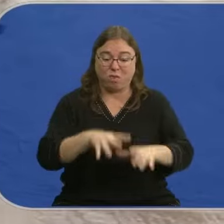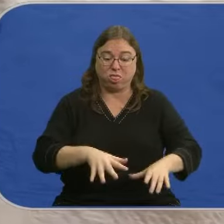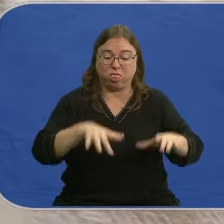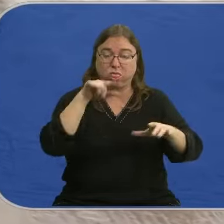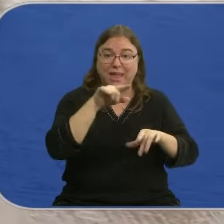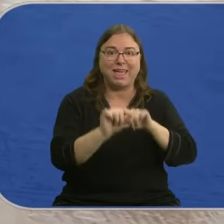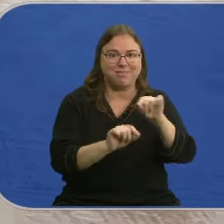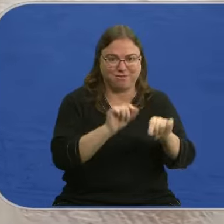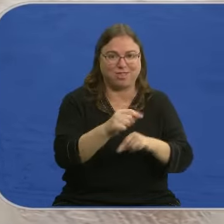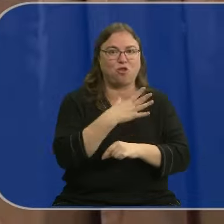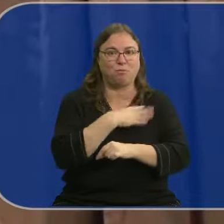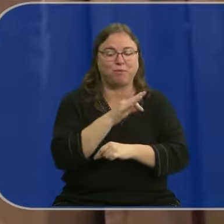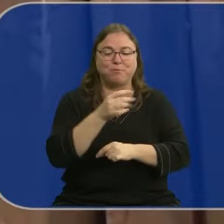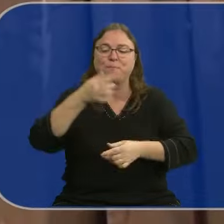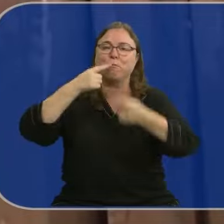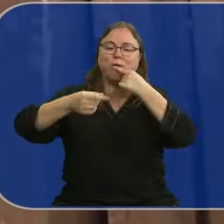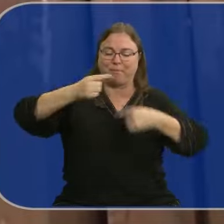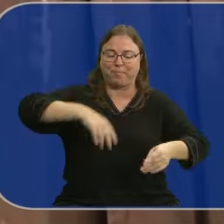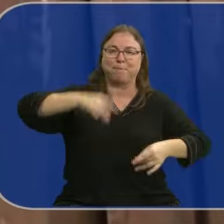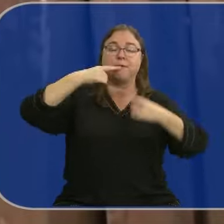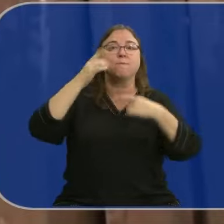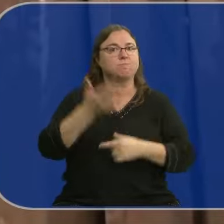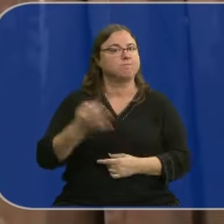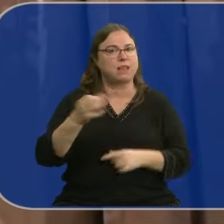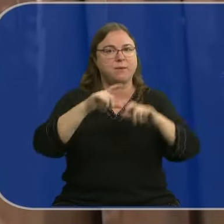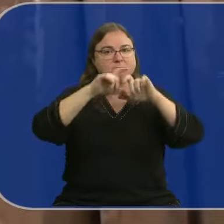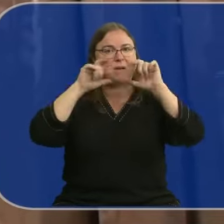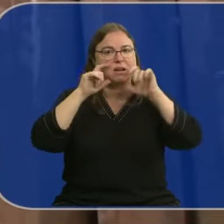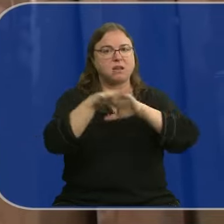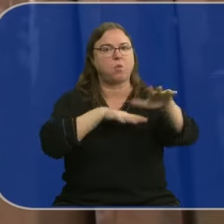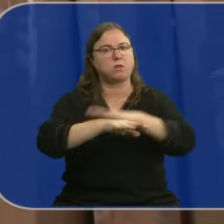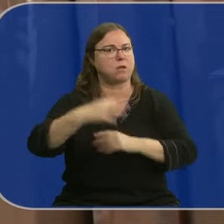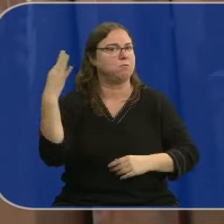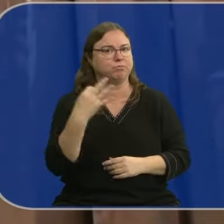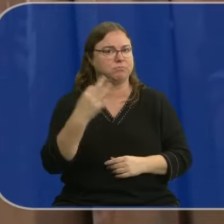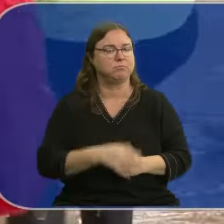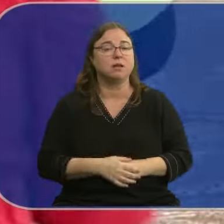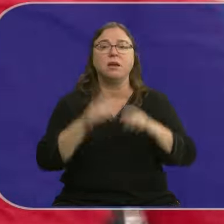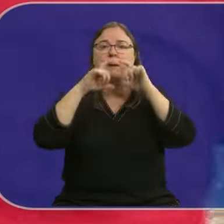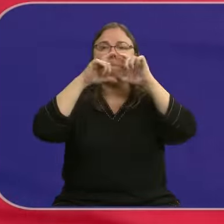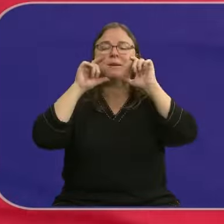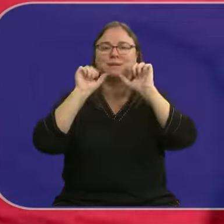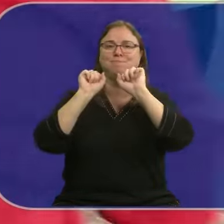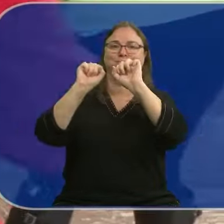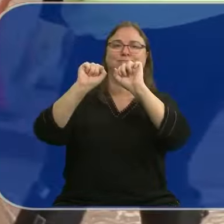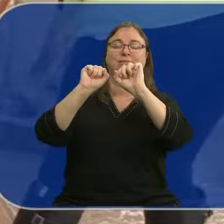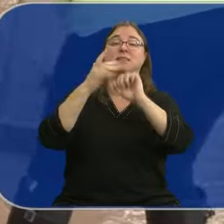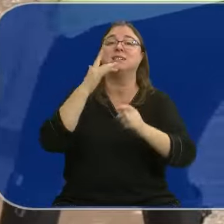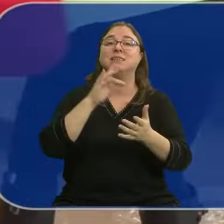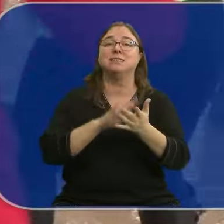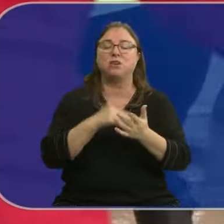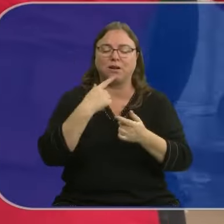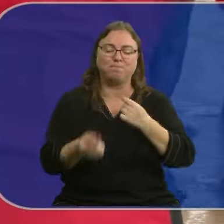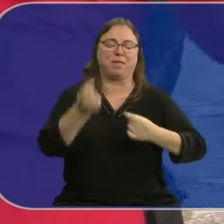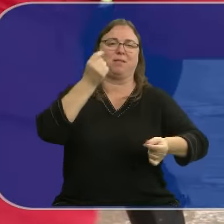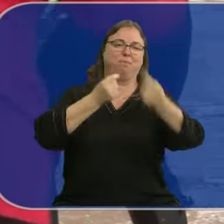puedan contraer infecciones por vía oral. Por eso las mascarillas y los guantes son imprescindibles. La mascarilla es una barrera física. En un momento en no